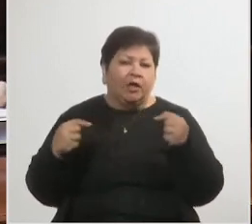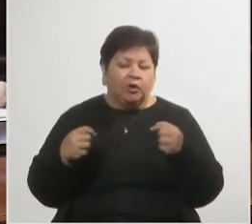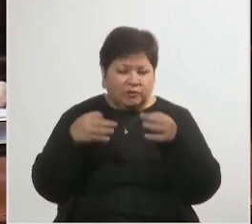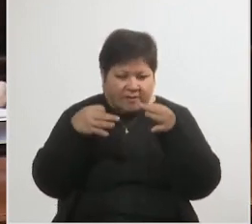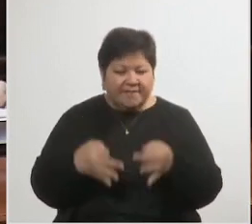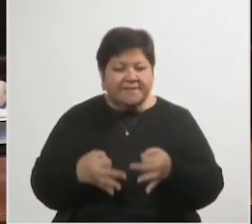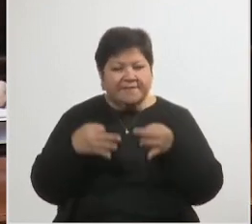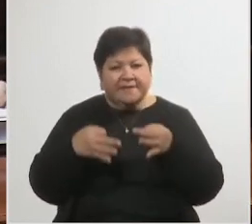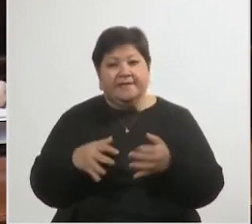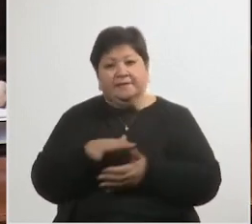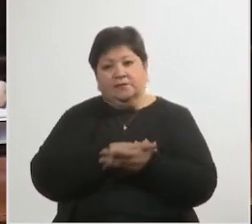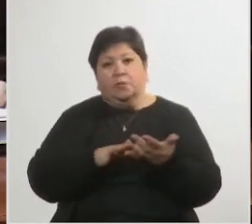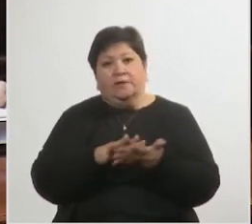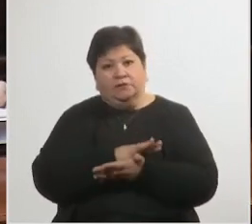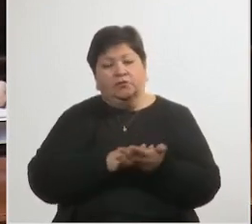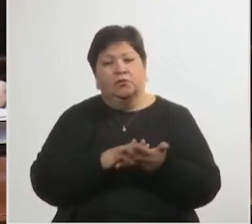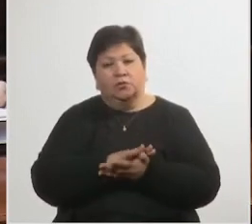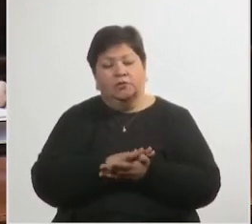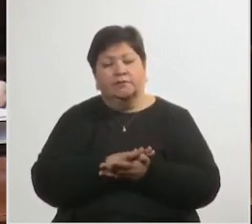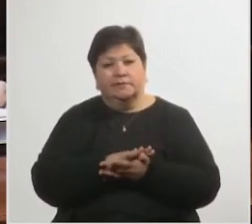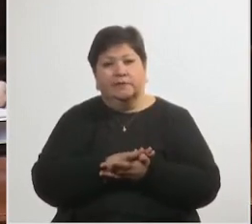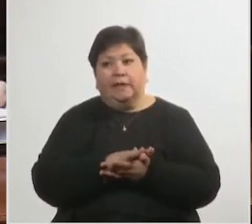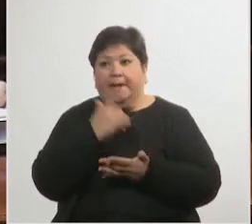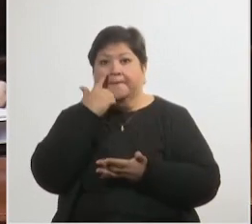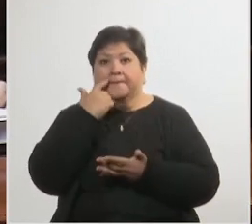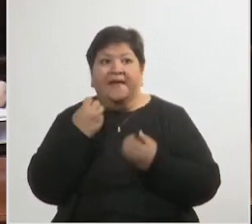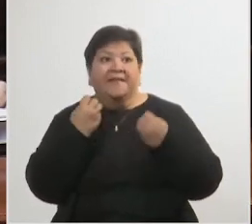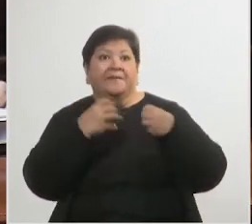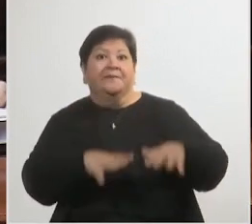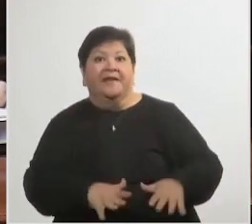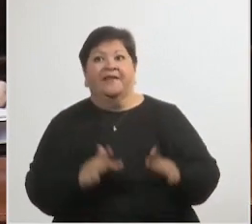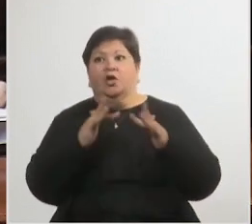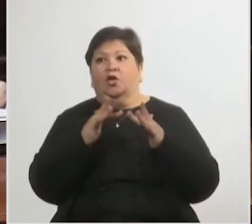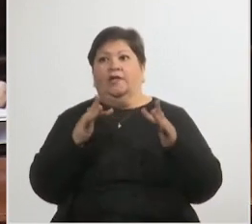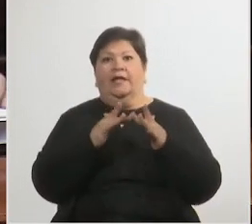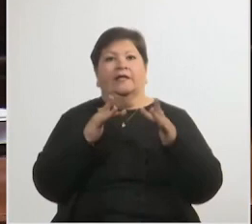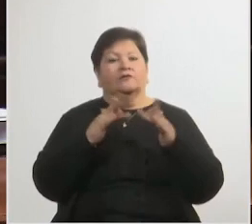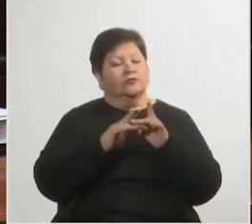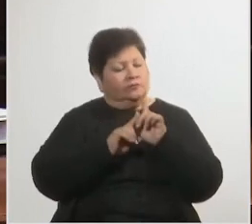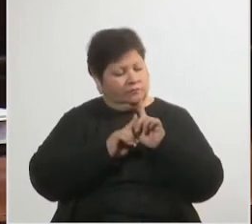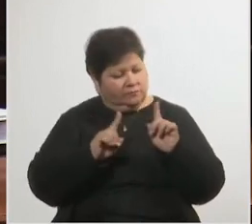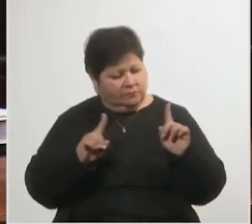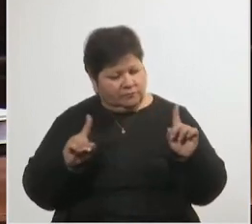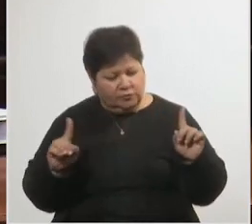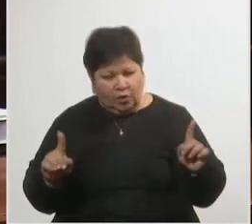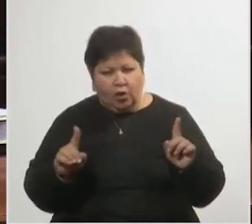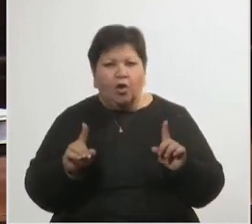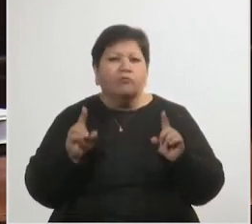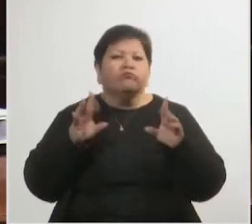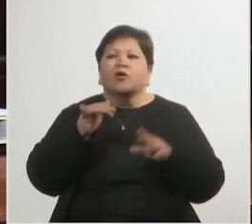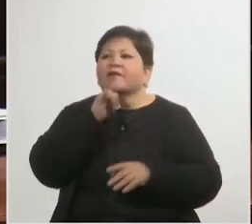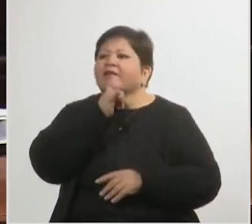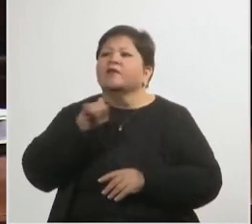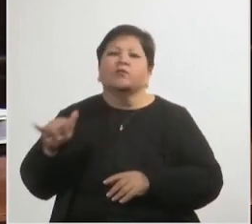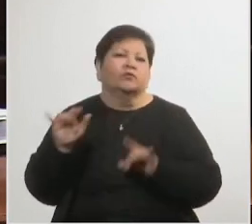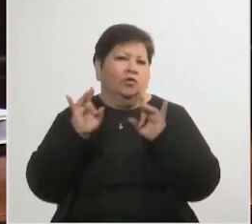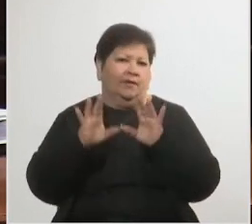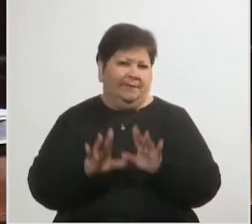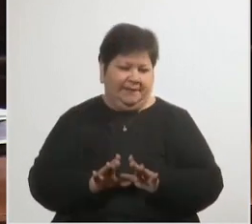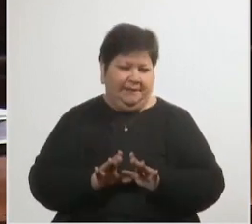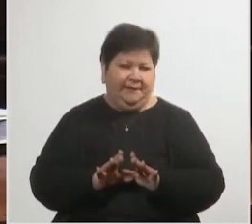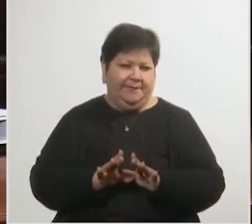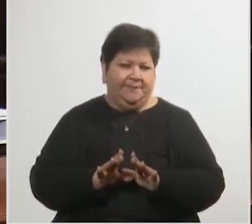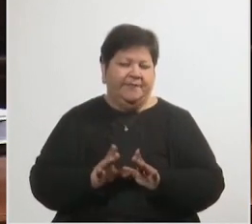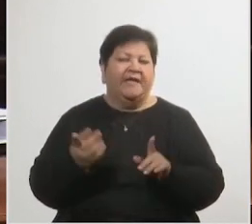en la cual permite que el padre no pierda el contacto con su hijo por la mera denuncia y